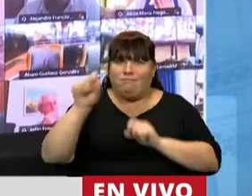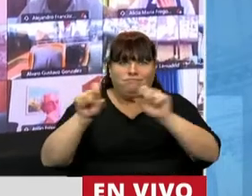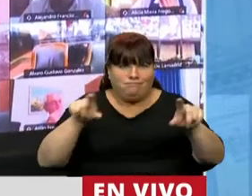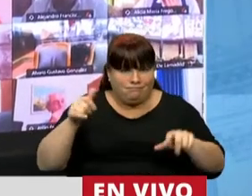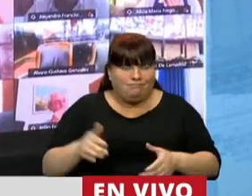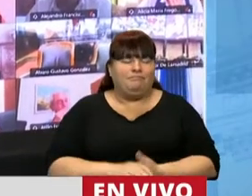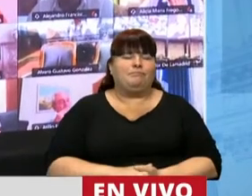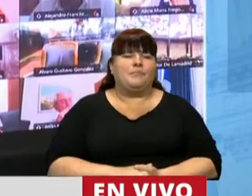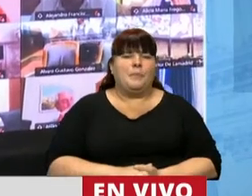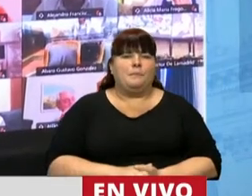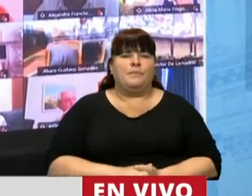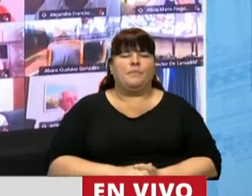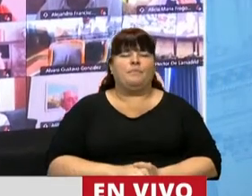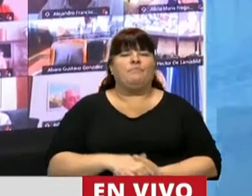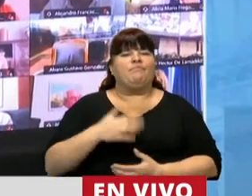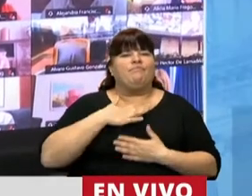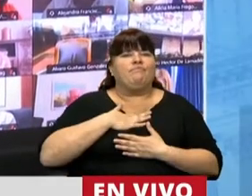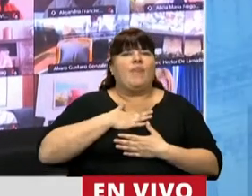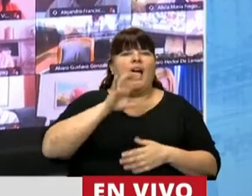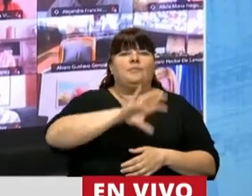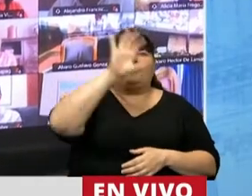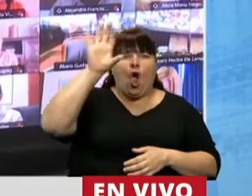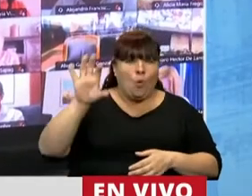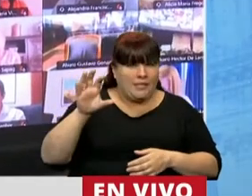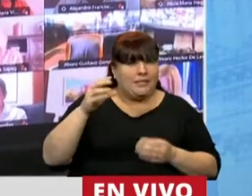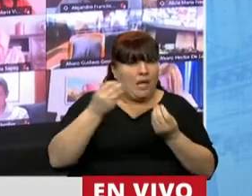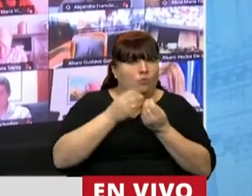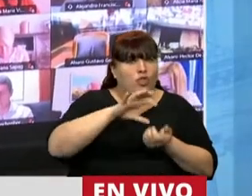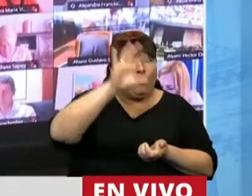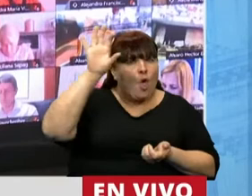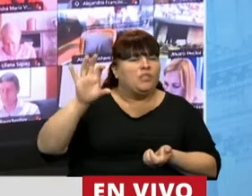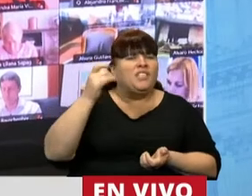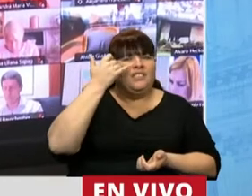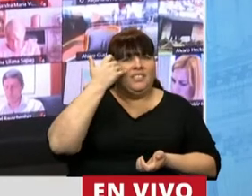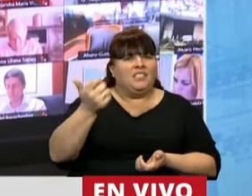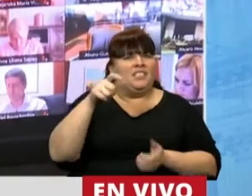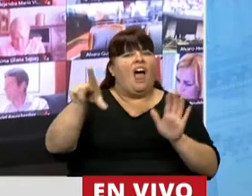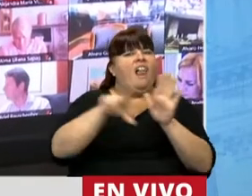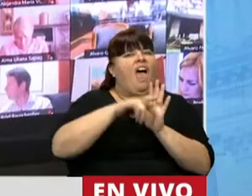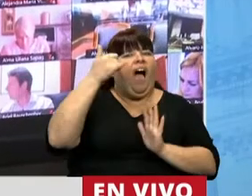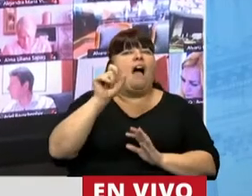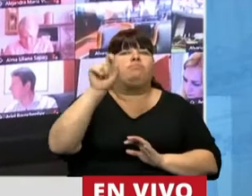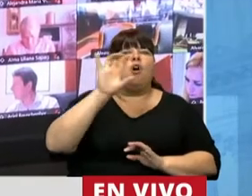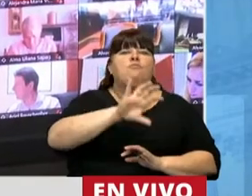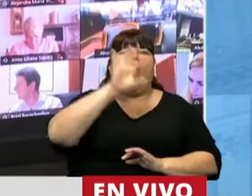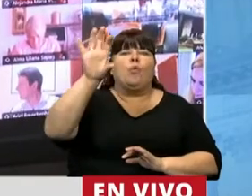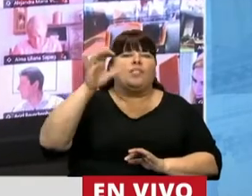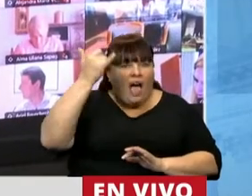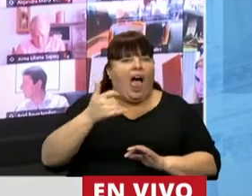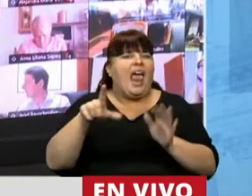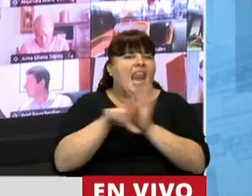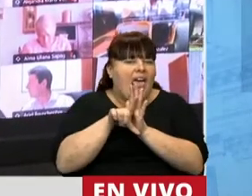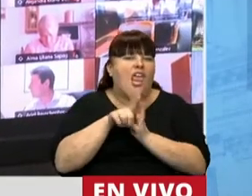y nuestras queridas provincias, muchas de ellas, ya tienen sus leyes provinciales